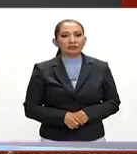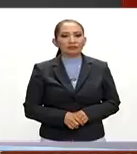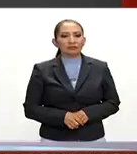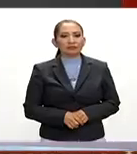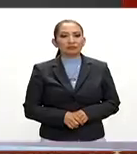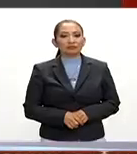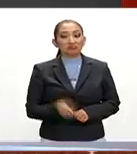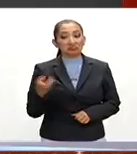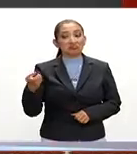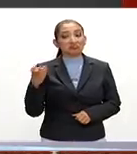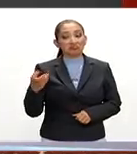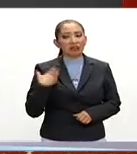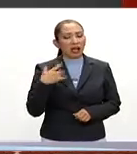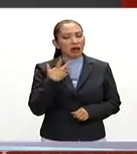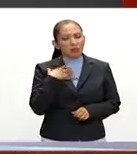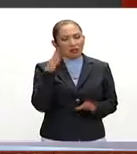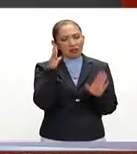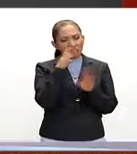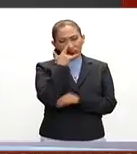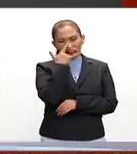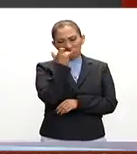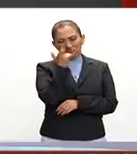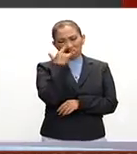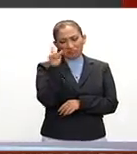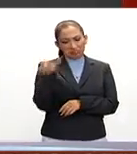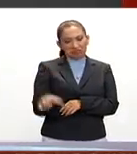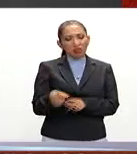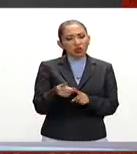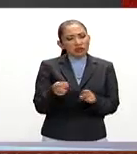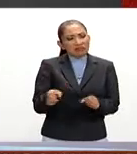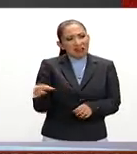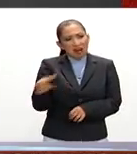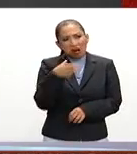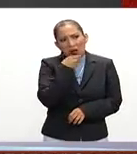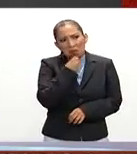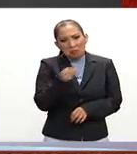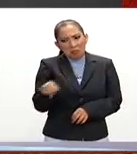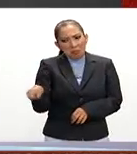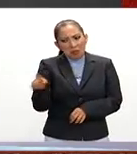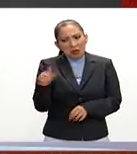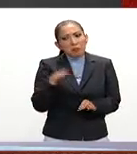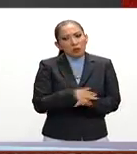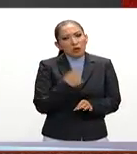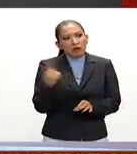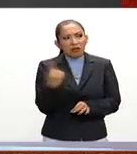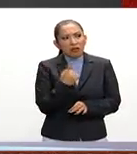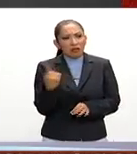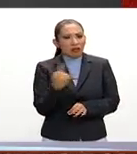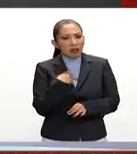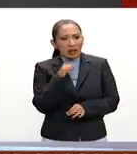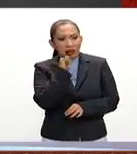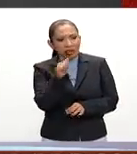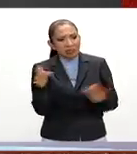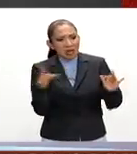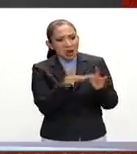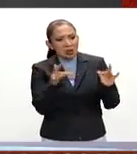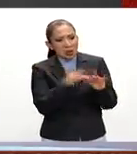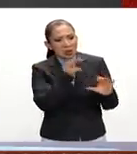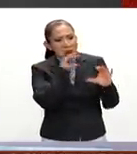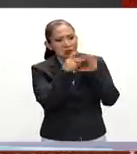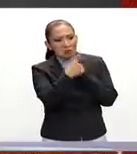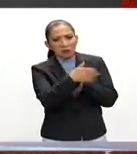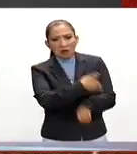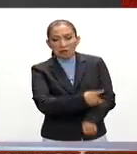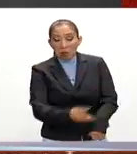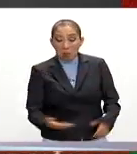Así es pero hay todo un misterio sobre dónde exactamente estuvo y por qué razón no se había comunicado